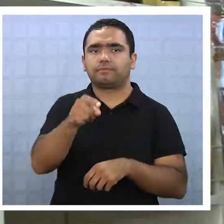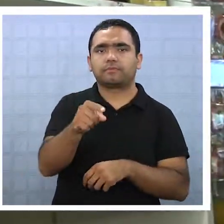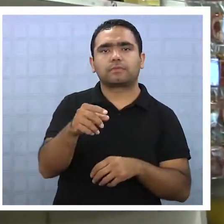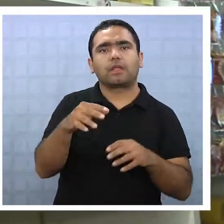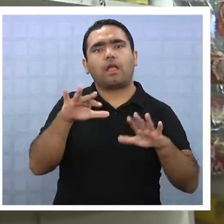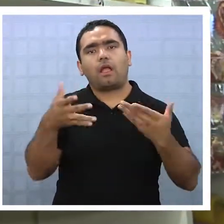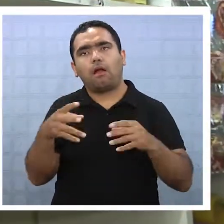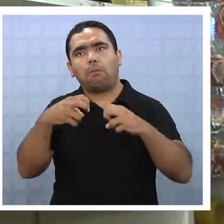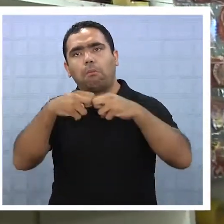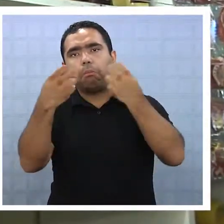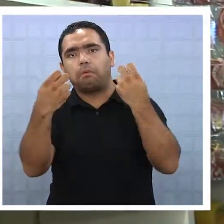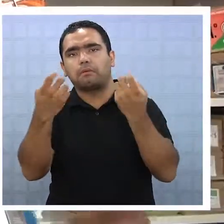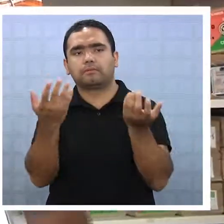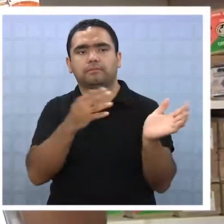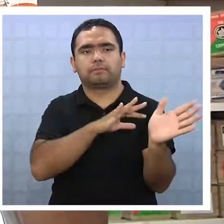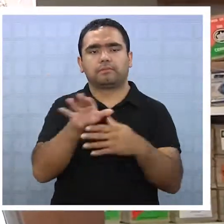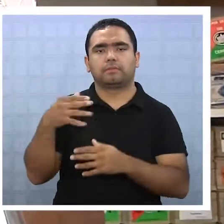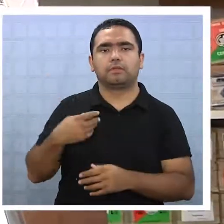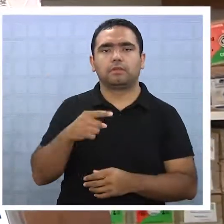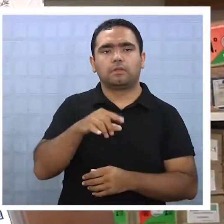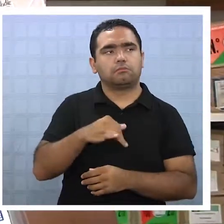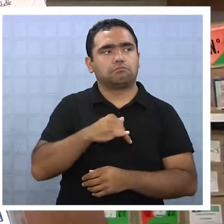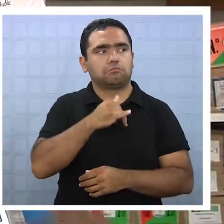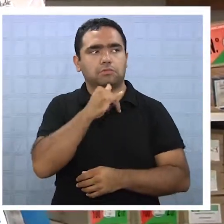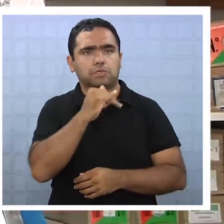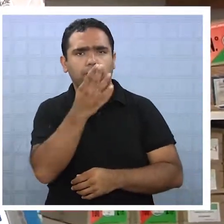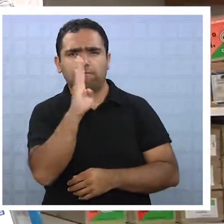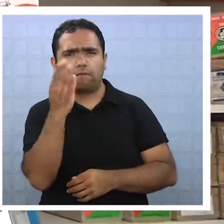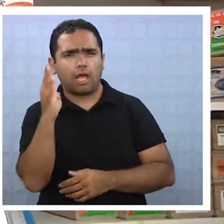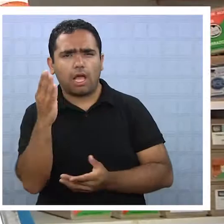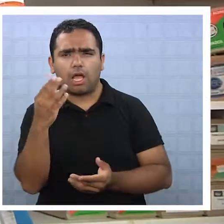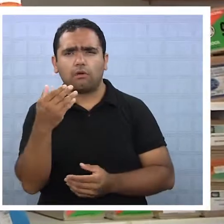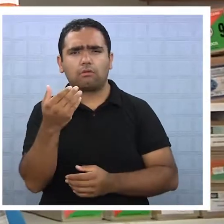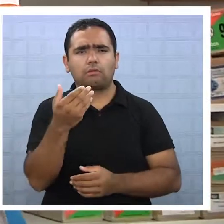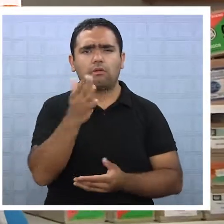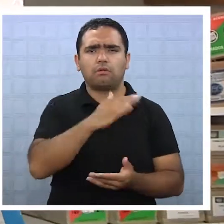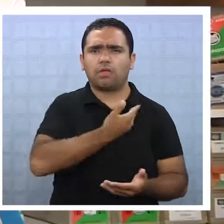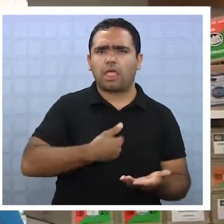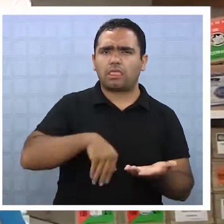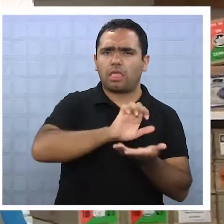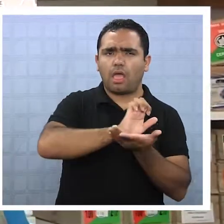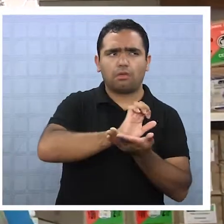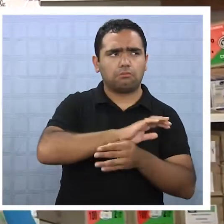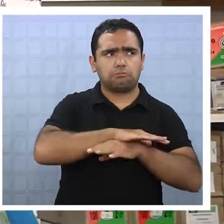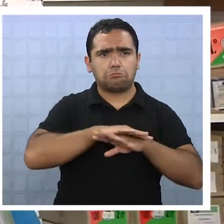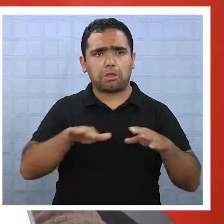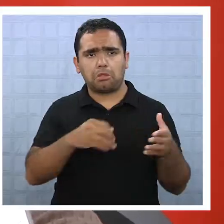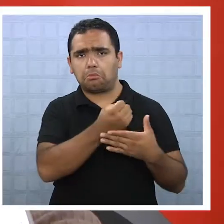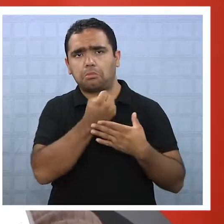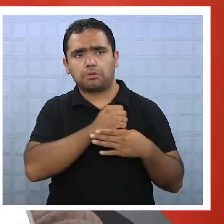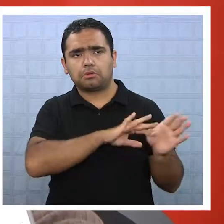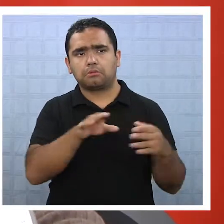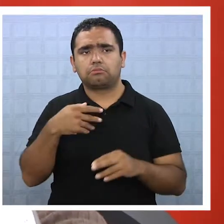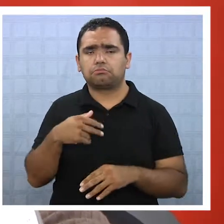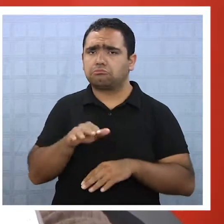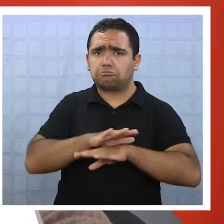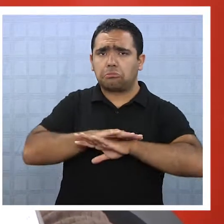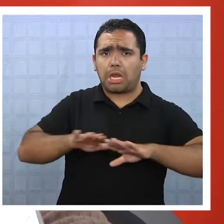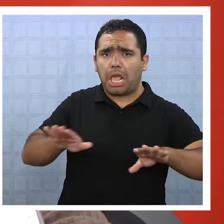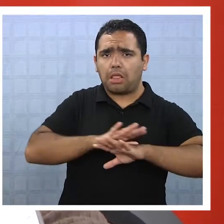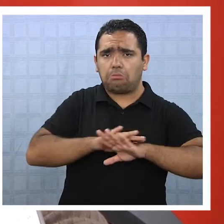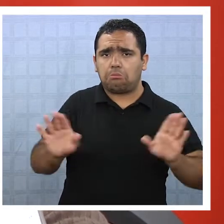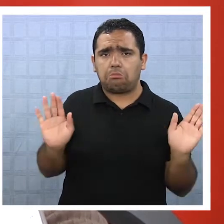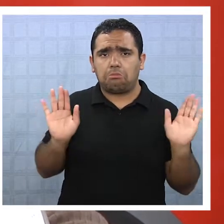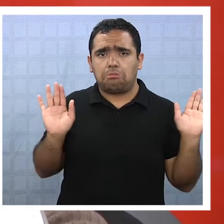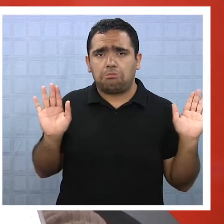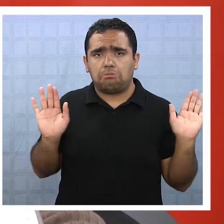ni siquiera ni de los bancos, ni tampoco de ningún estamento público, nada que sea relacionado con el gobierno. No, no, no ha venido